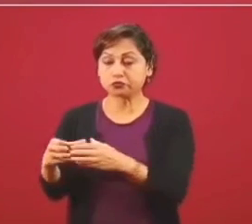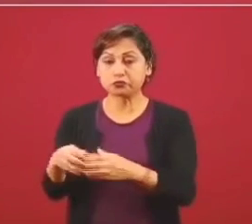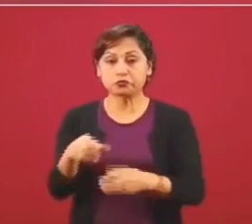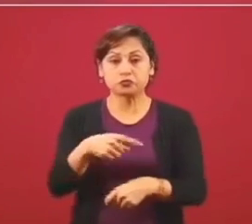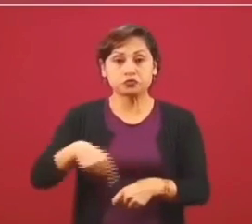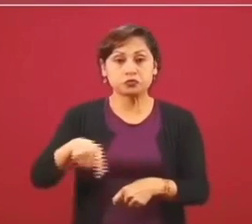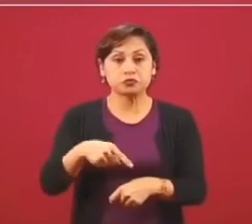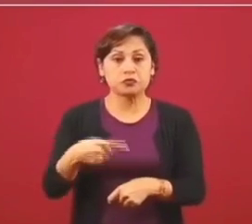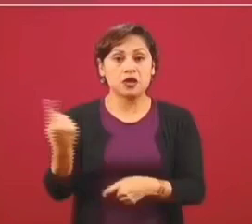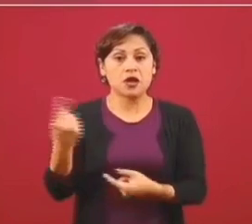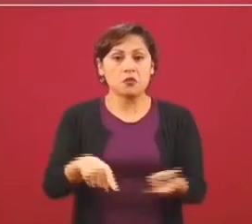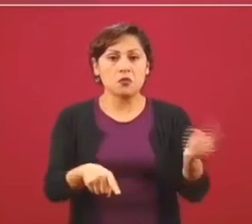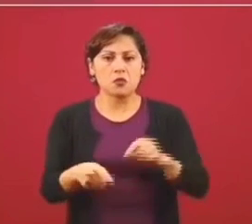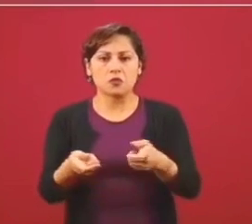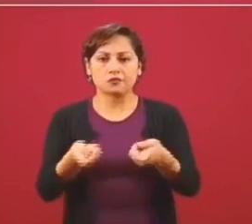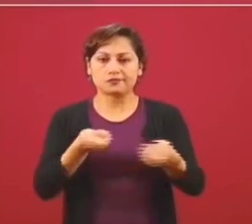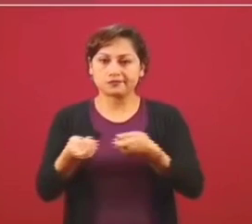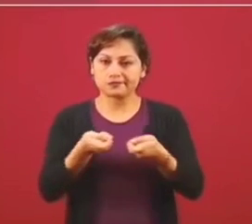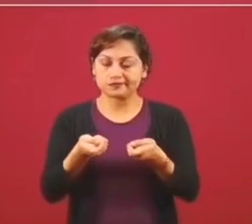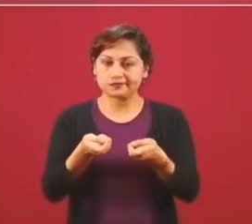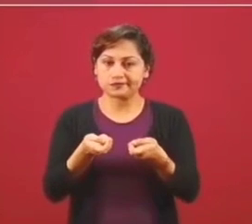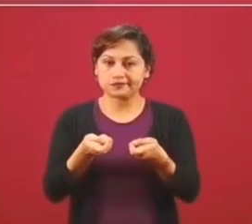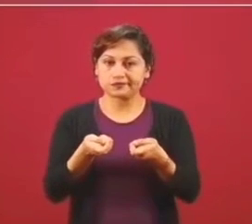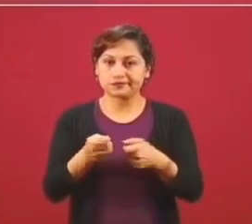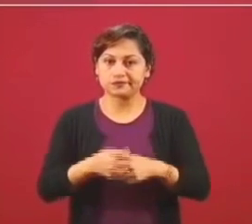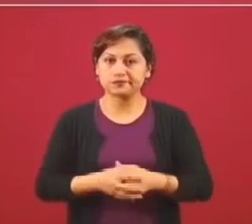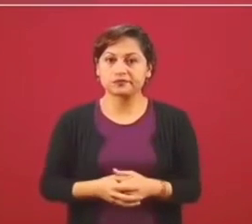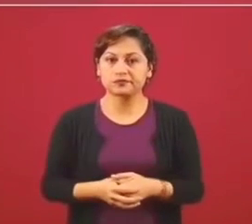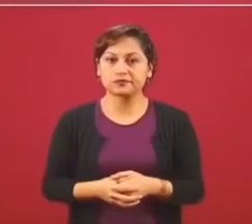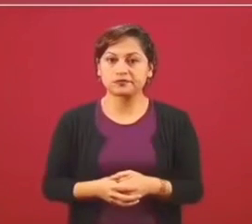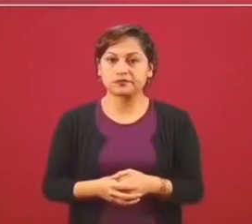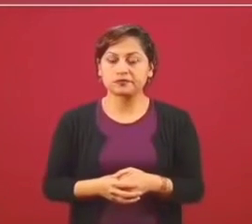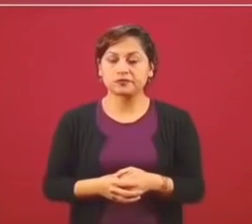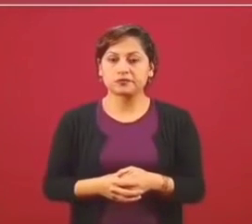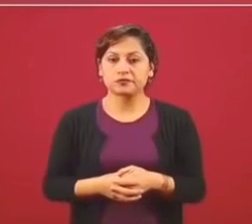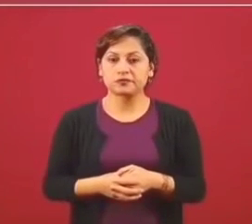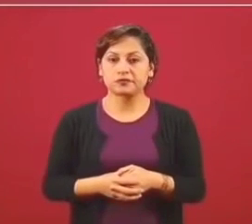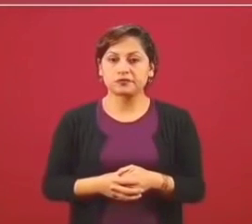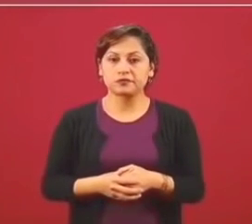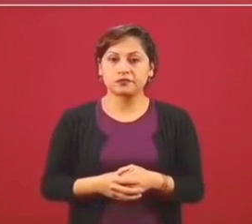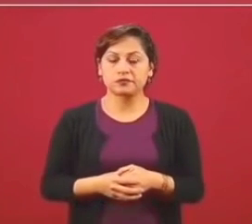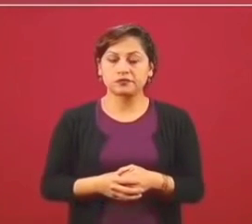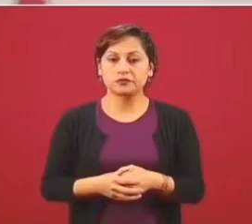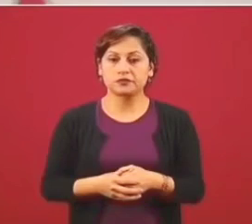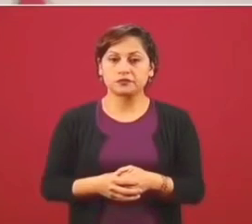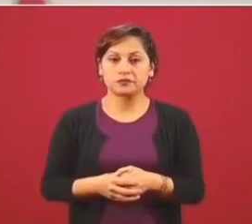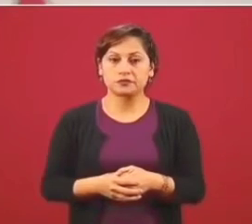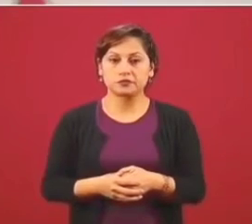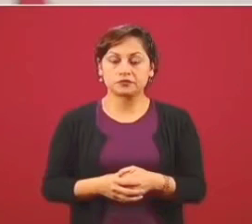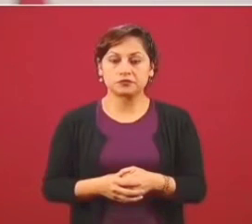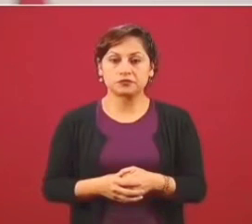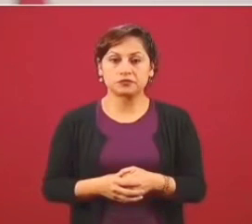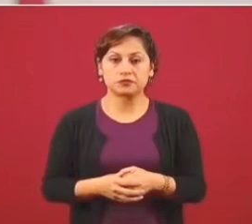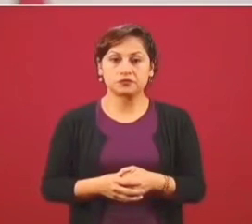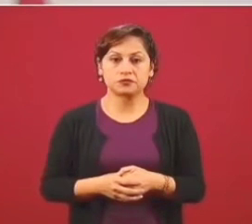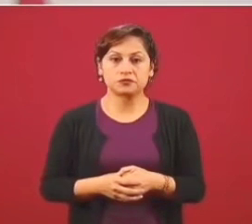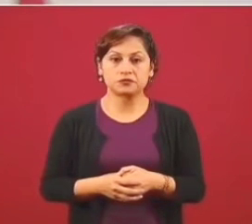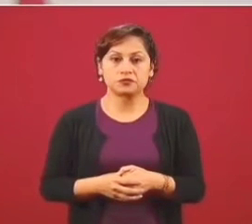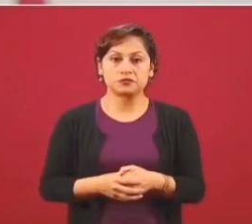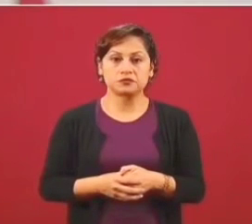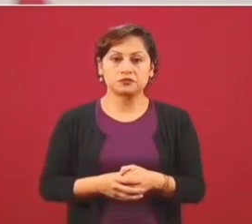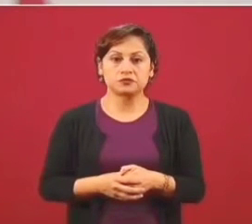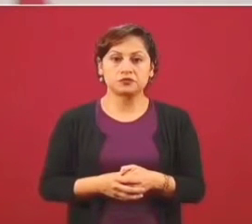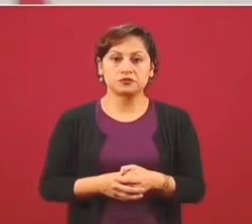dominar en todo lo relacionado